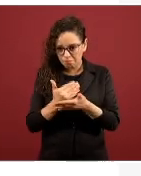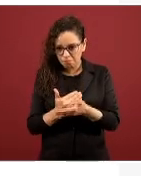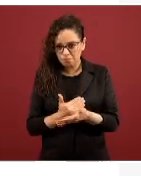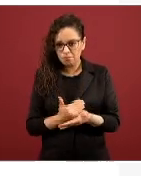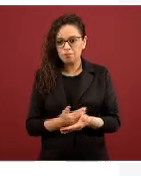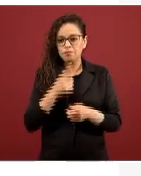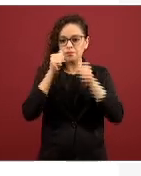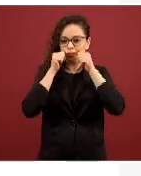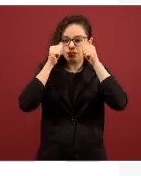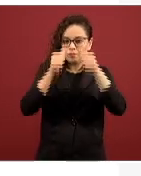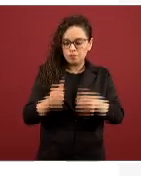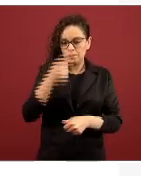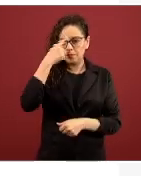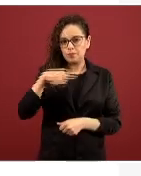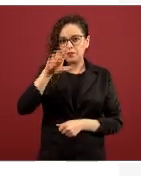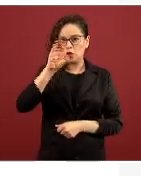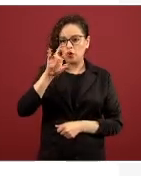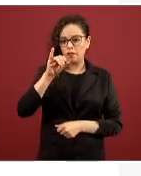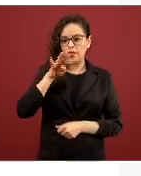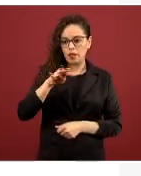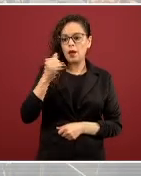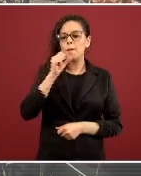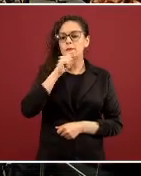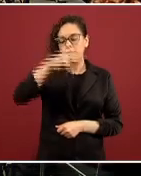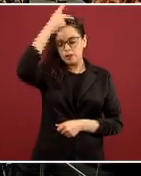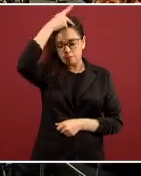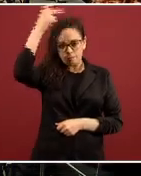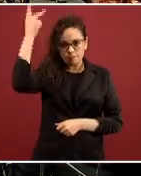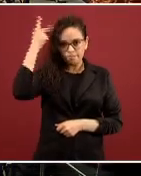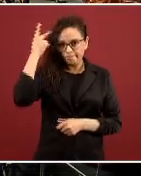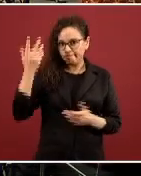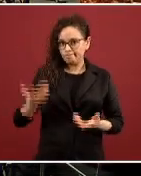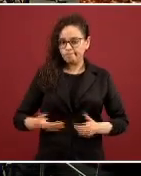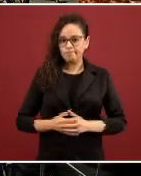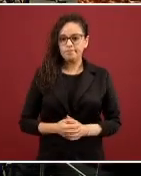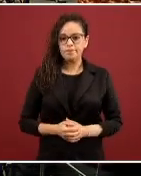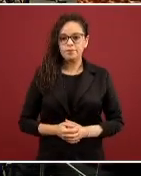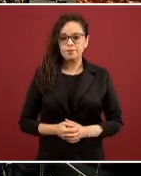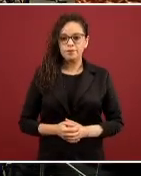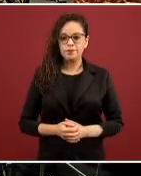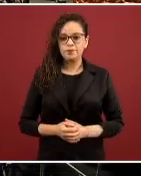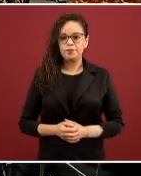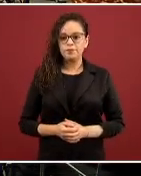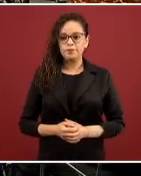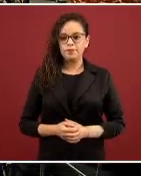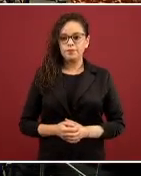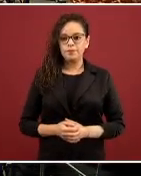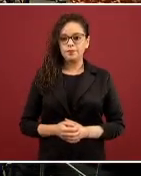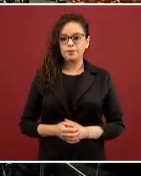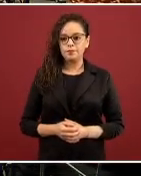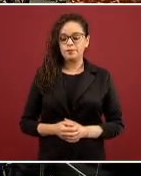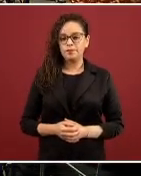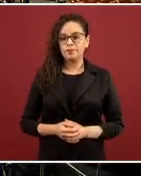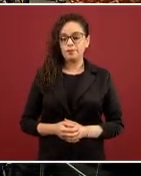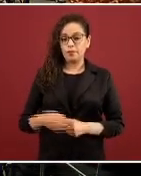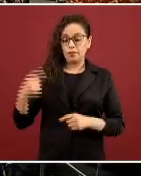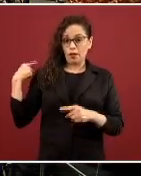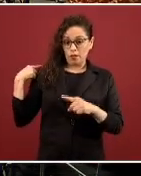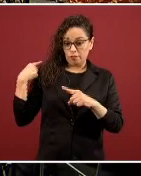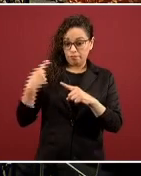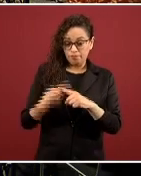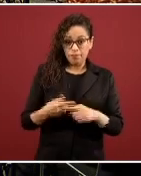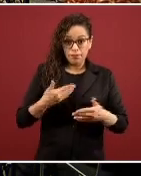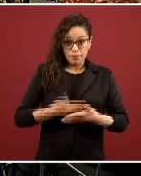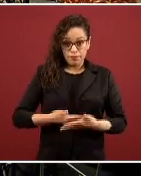y enfermeras para la atención. Igual. La que sigue, por favor. El reporte de avance hasta la fecha, tenemos la